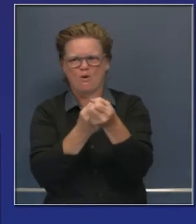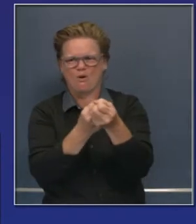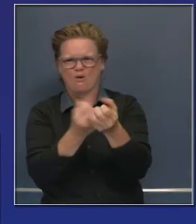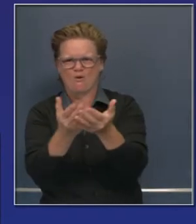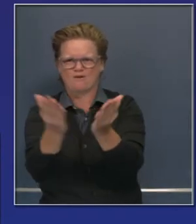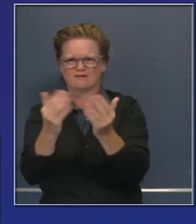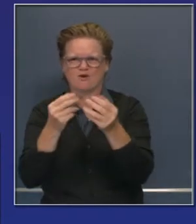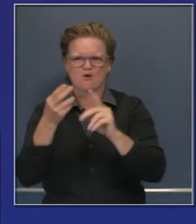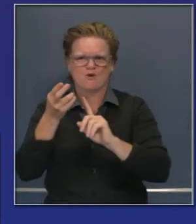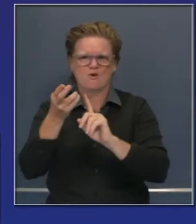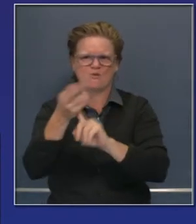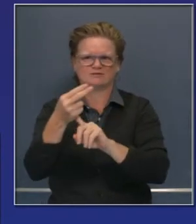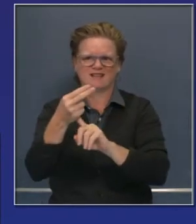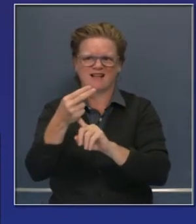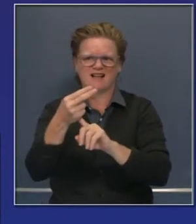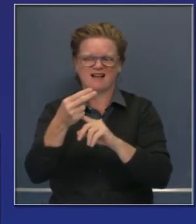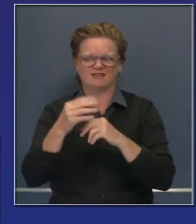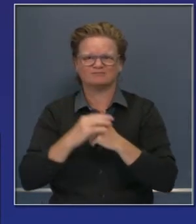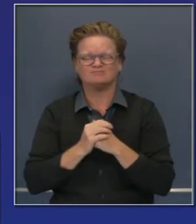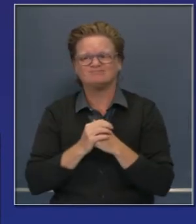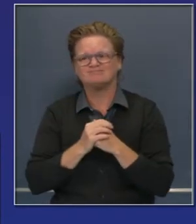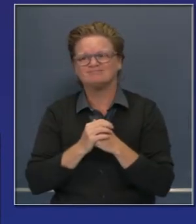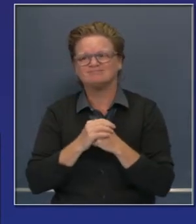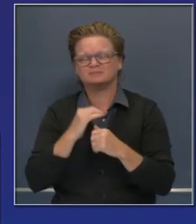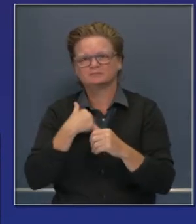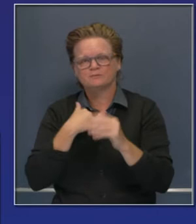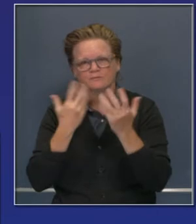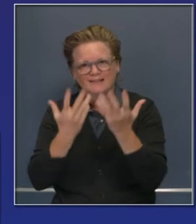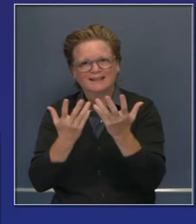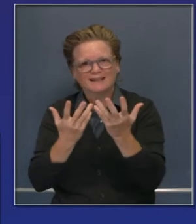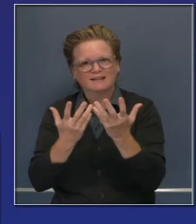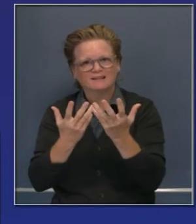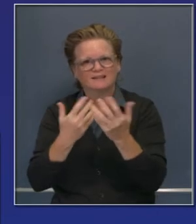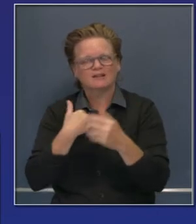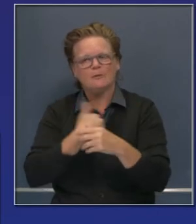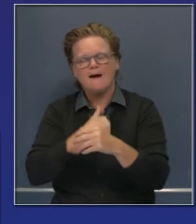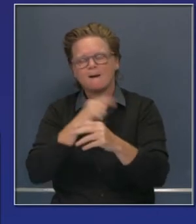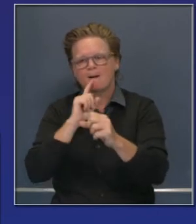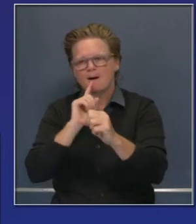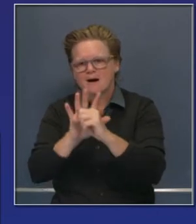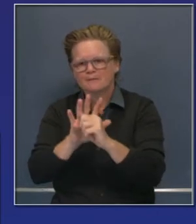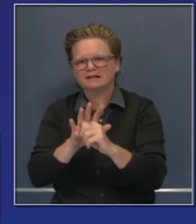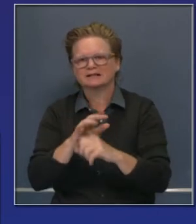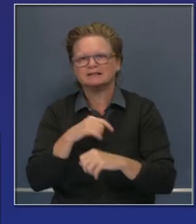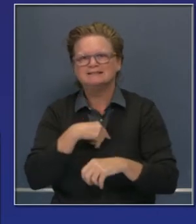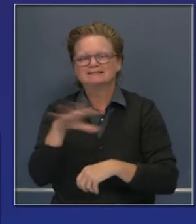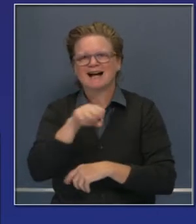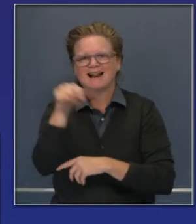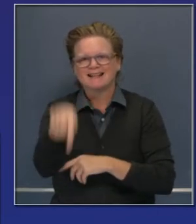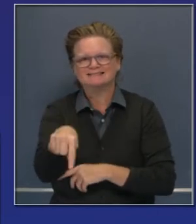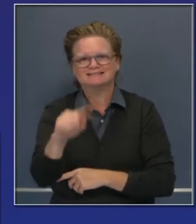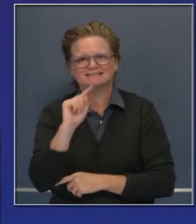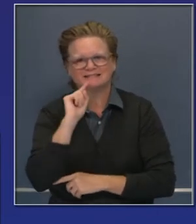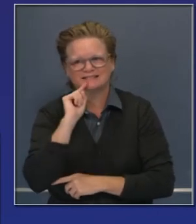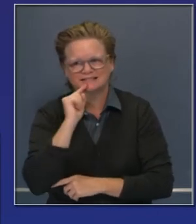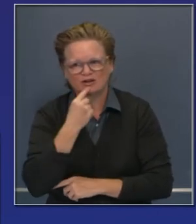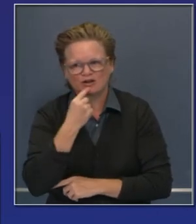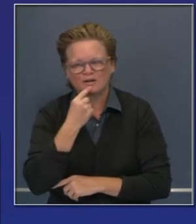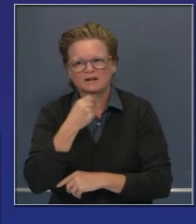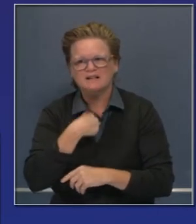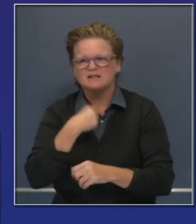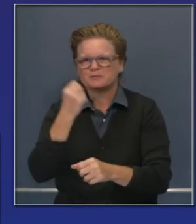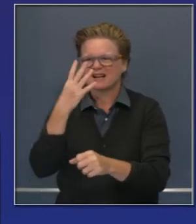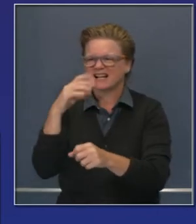históricamente breve y muestra nuestro compromiso, nuestro esfuerzo sincero y nuestra estrategia a largo plazo de